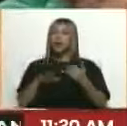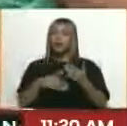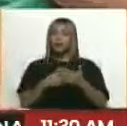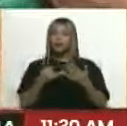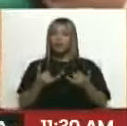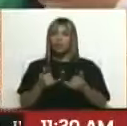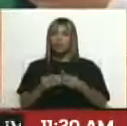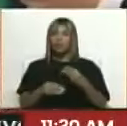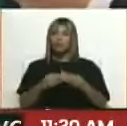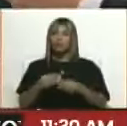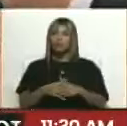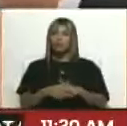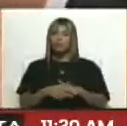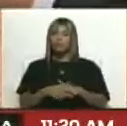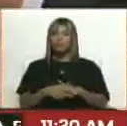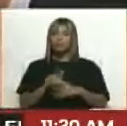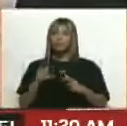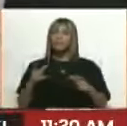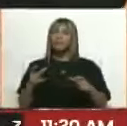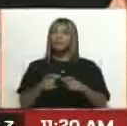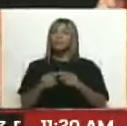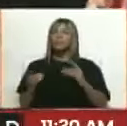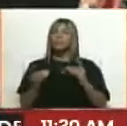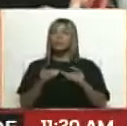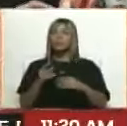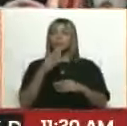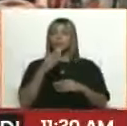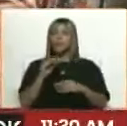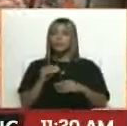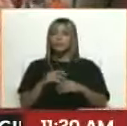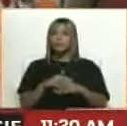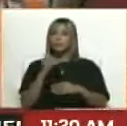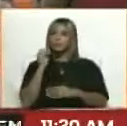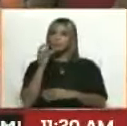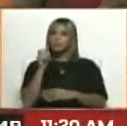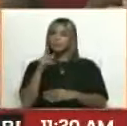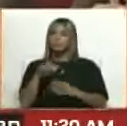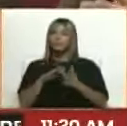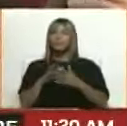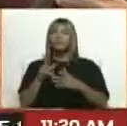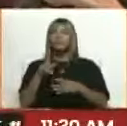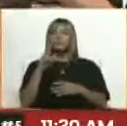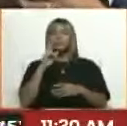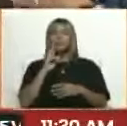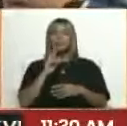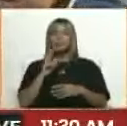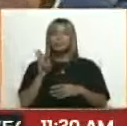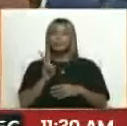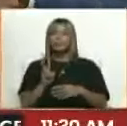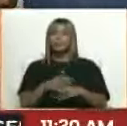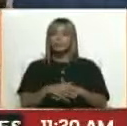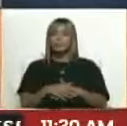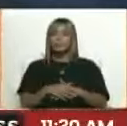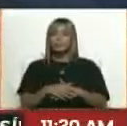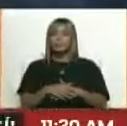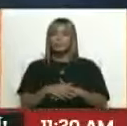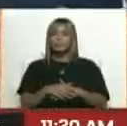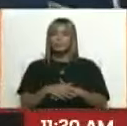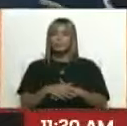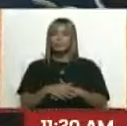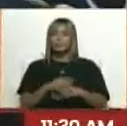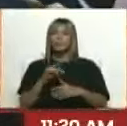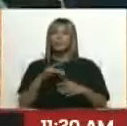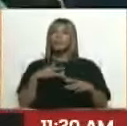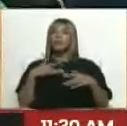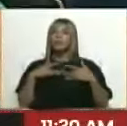se realiza una reunión de diálogo de las juventudes parlamentarias de la República Bolivariana de Venezuela. Esta